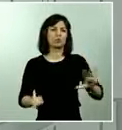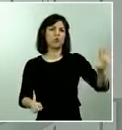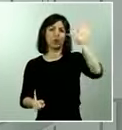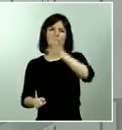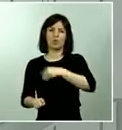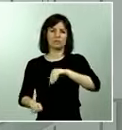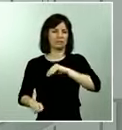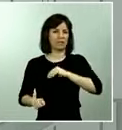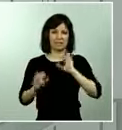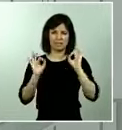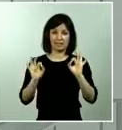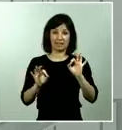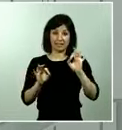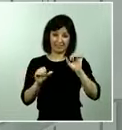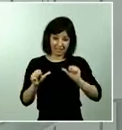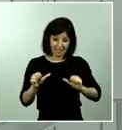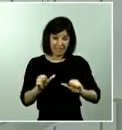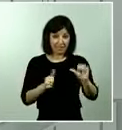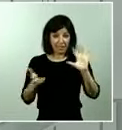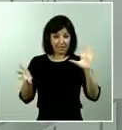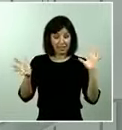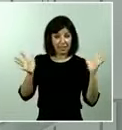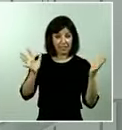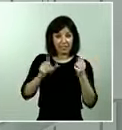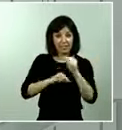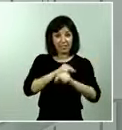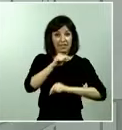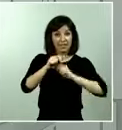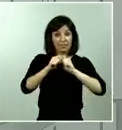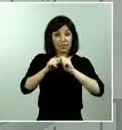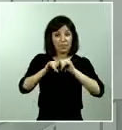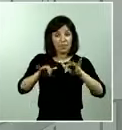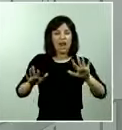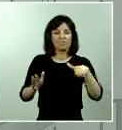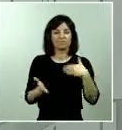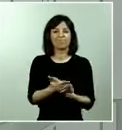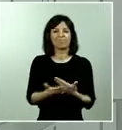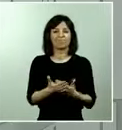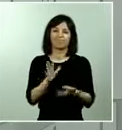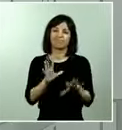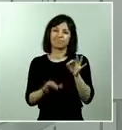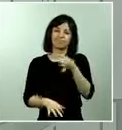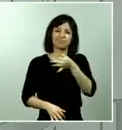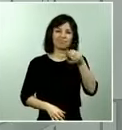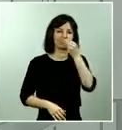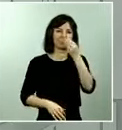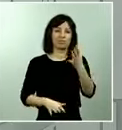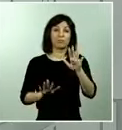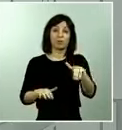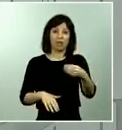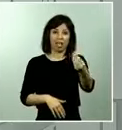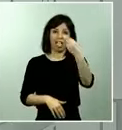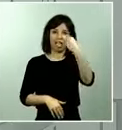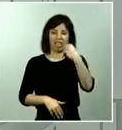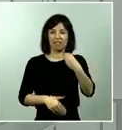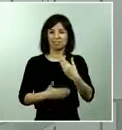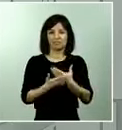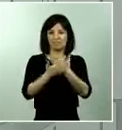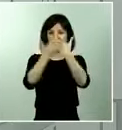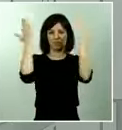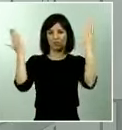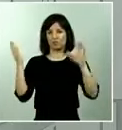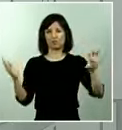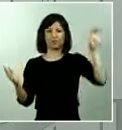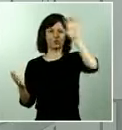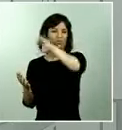ese día hasta hoy de la epidemia y de los datos epidemiólogos nos confirman que fue un acierto porque esto ha beneficiado al conjunto de territorios y al conjunto